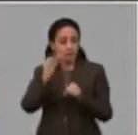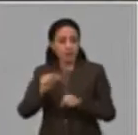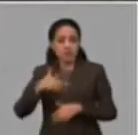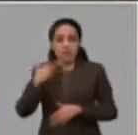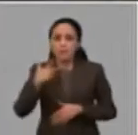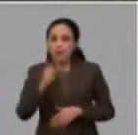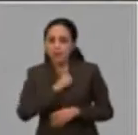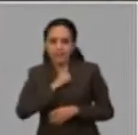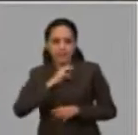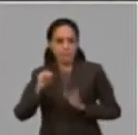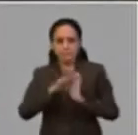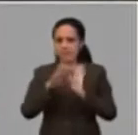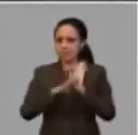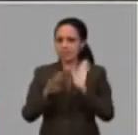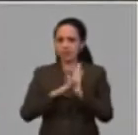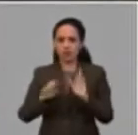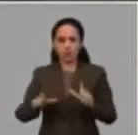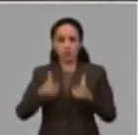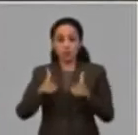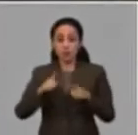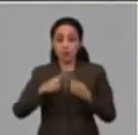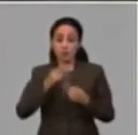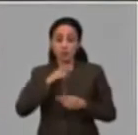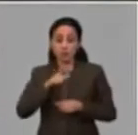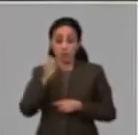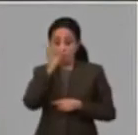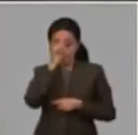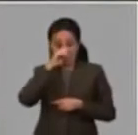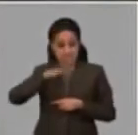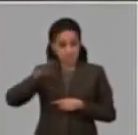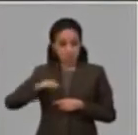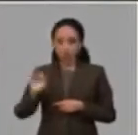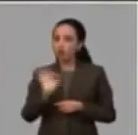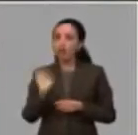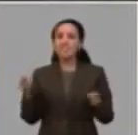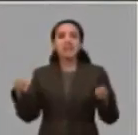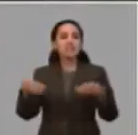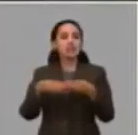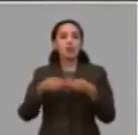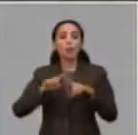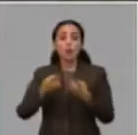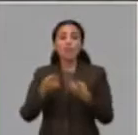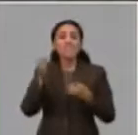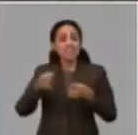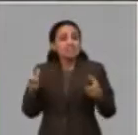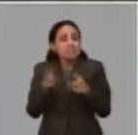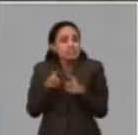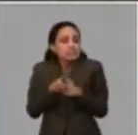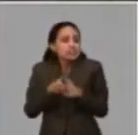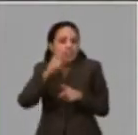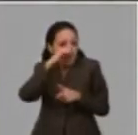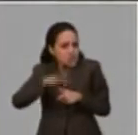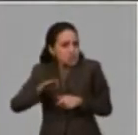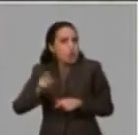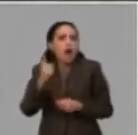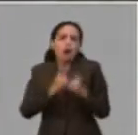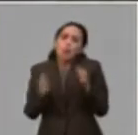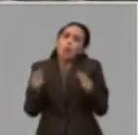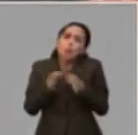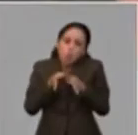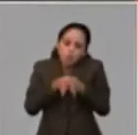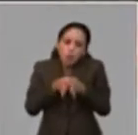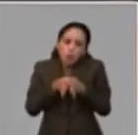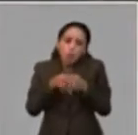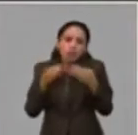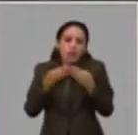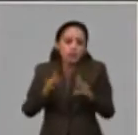aun cuando los círculos no se han cerrado, porque aunque van pocos niños a los círculos, aunque hay pocos círculos que están abiertos porque